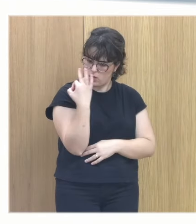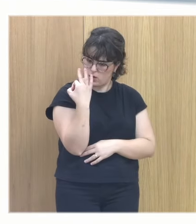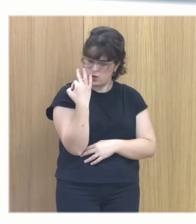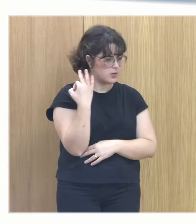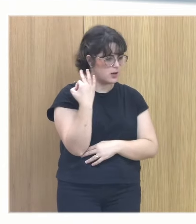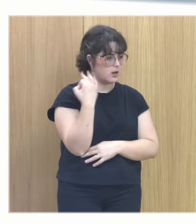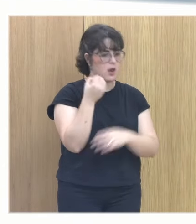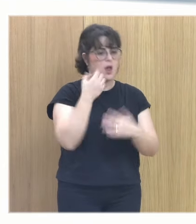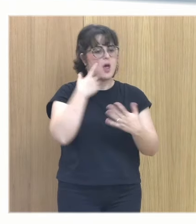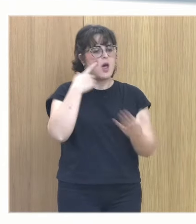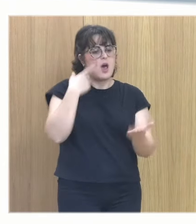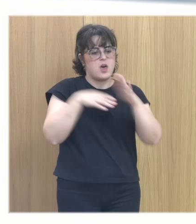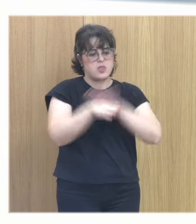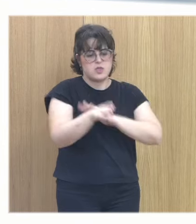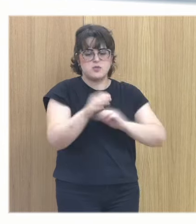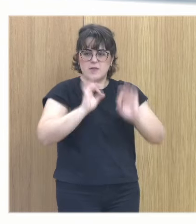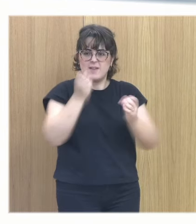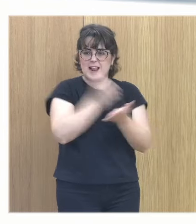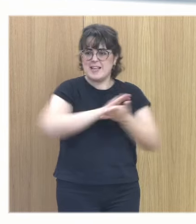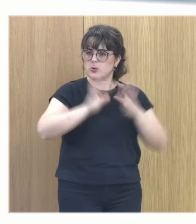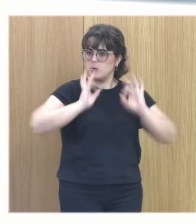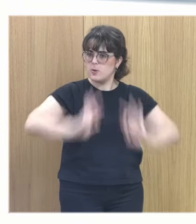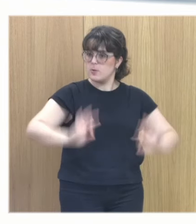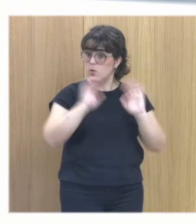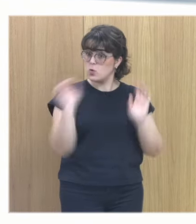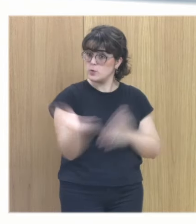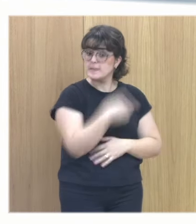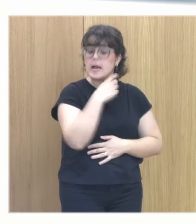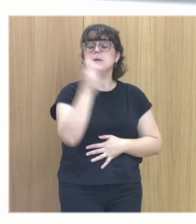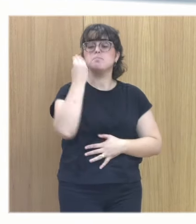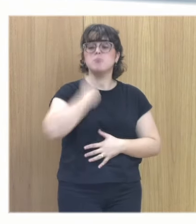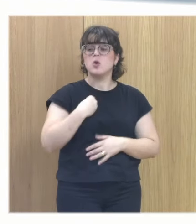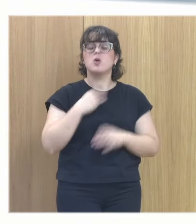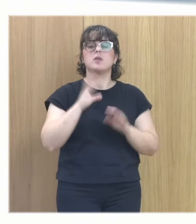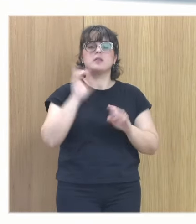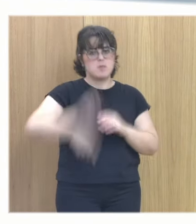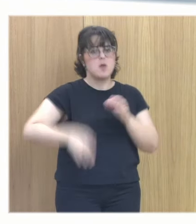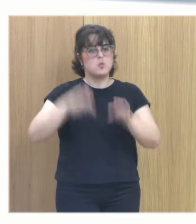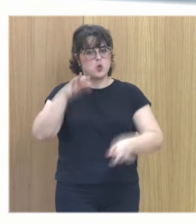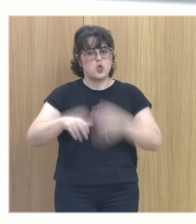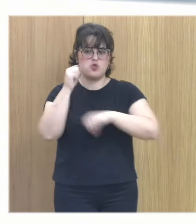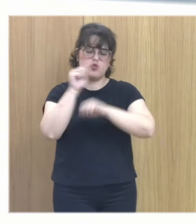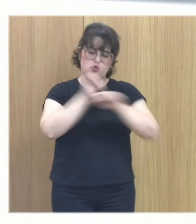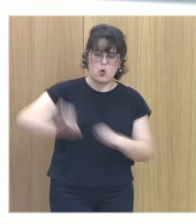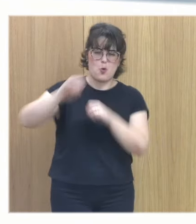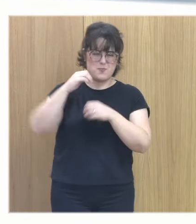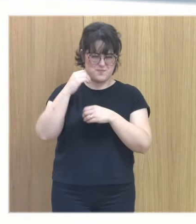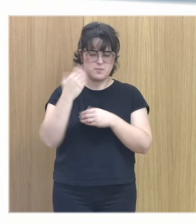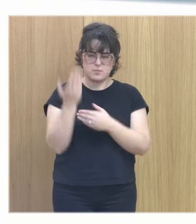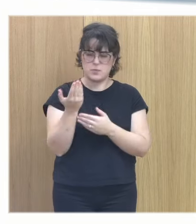gratuita y especializada y con esto ya sí por no hablar del proceso judicial protector con esto podríamos